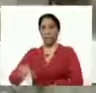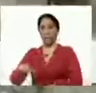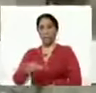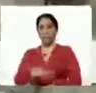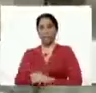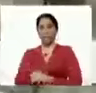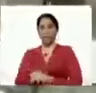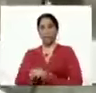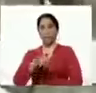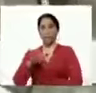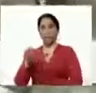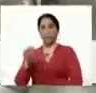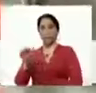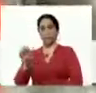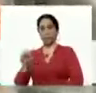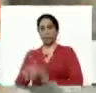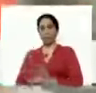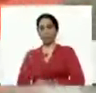José Espinosa.